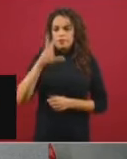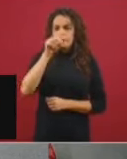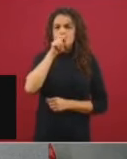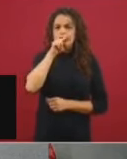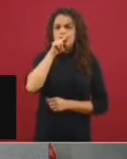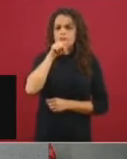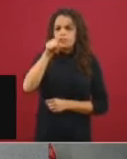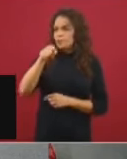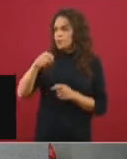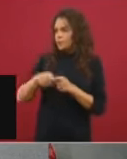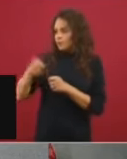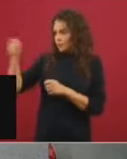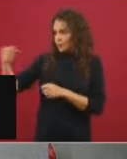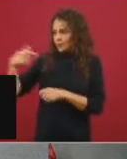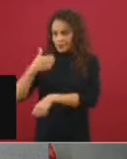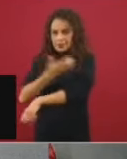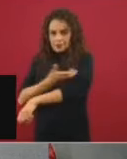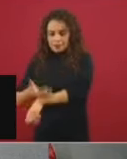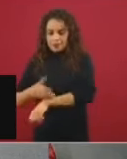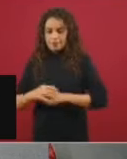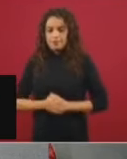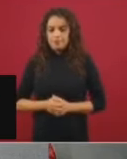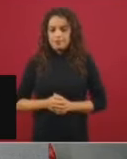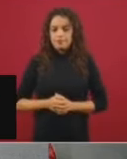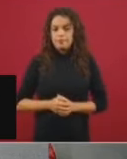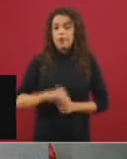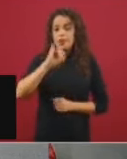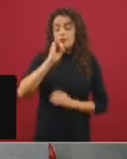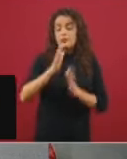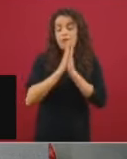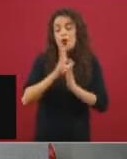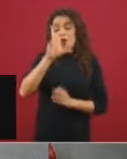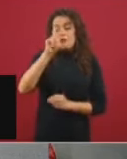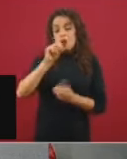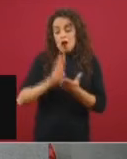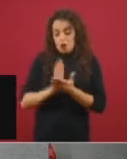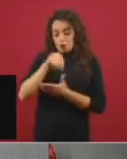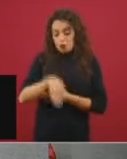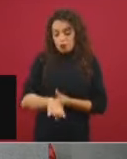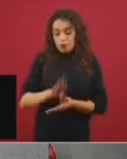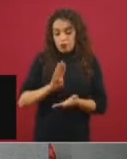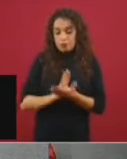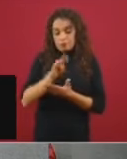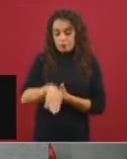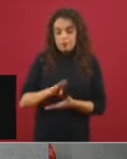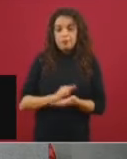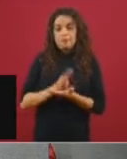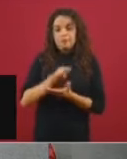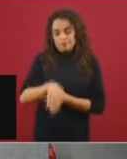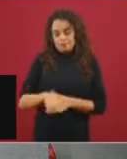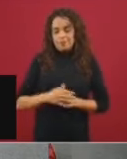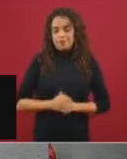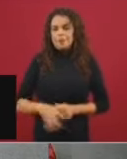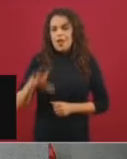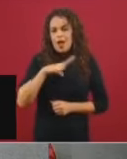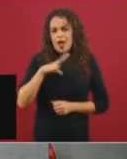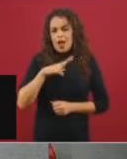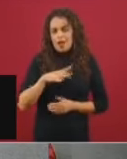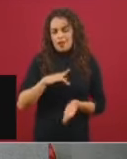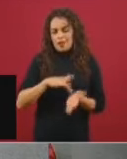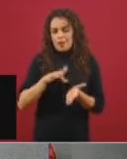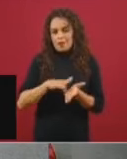no, imprima. Generalmente ya están en electrónico estos… Bueno, pero parece que no le están llegando a presidente esas cosas. Ahora, mi pregunta es la siguiente.